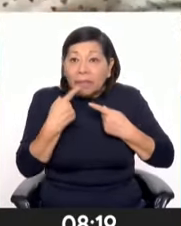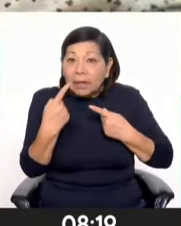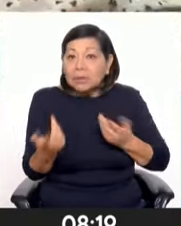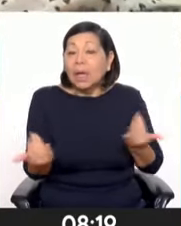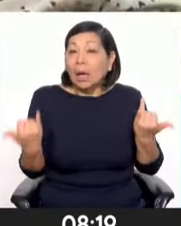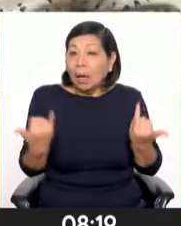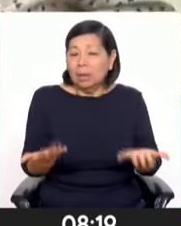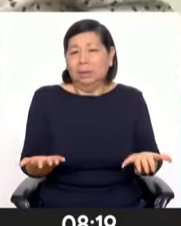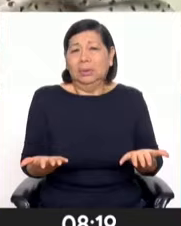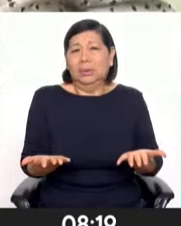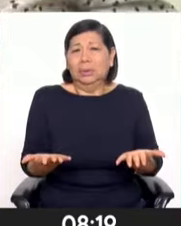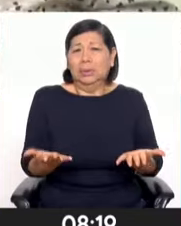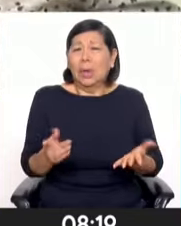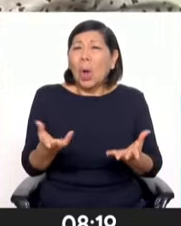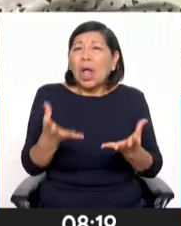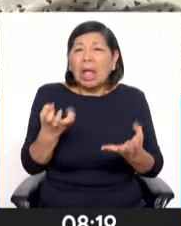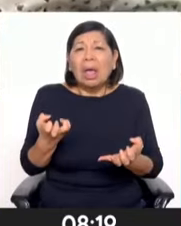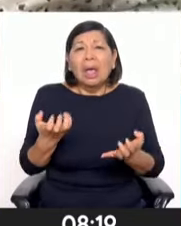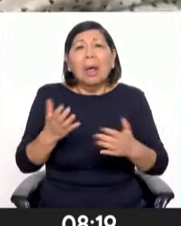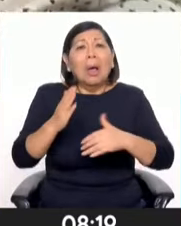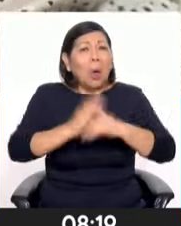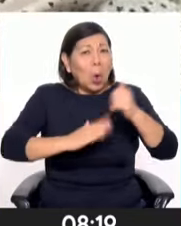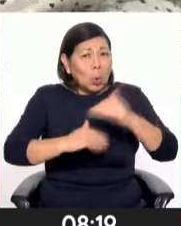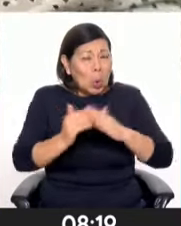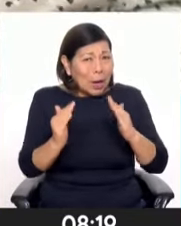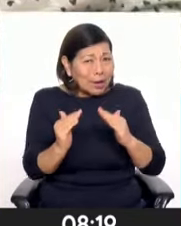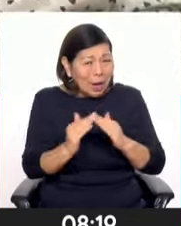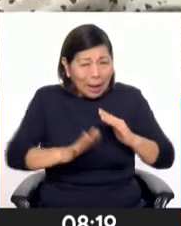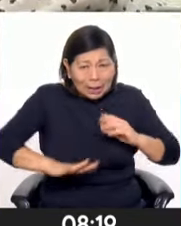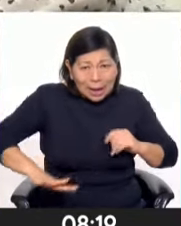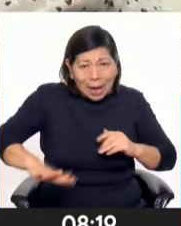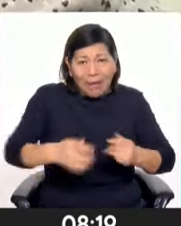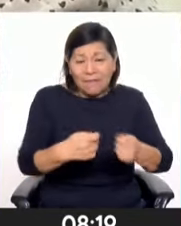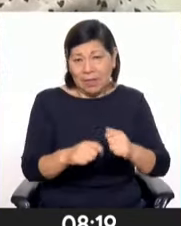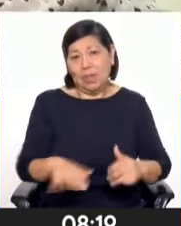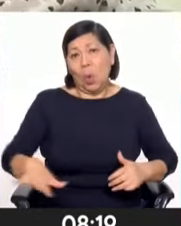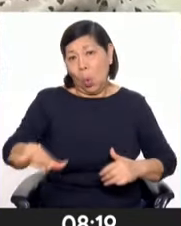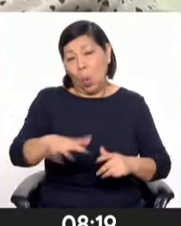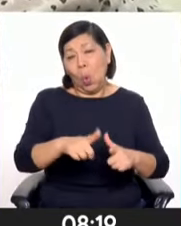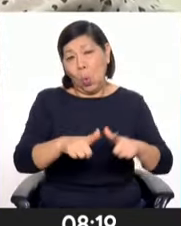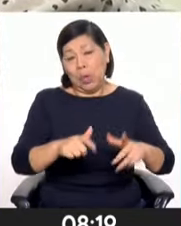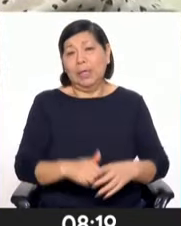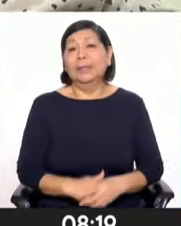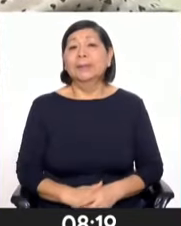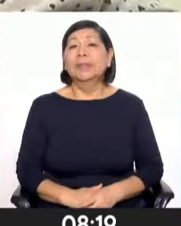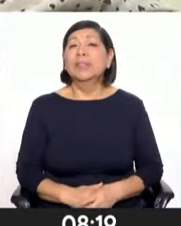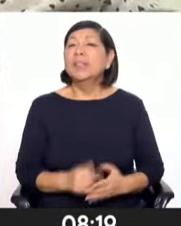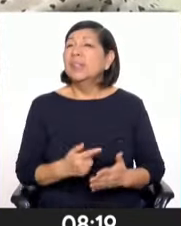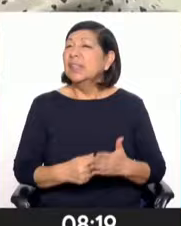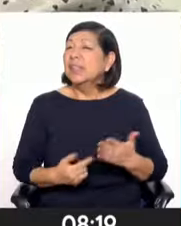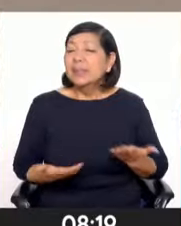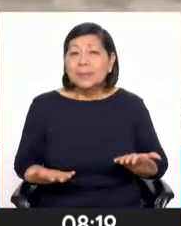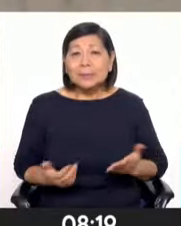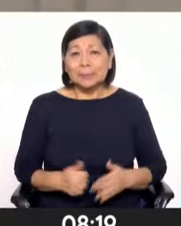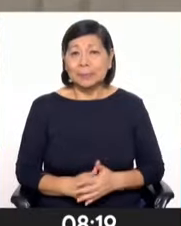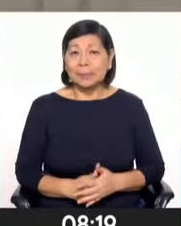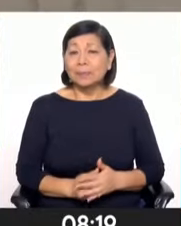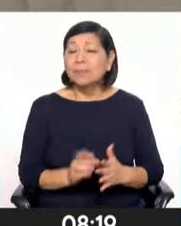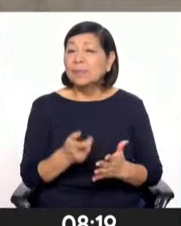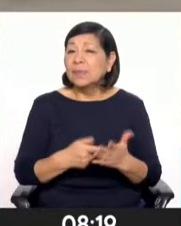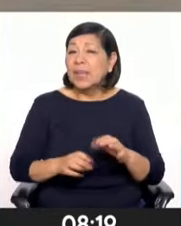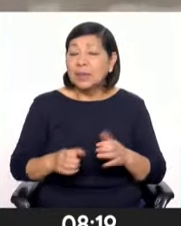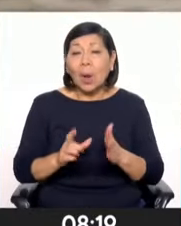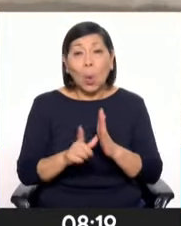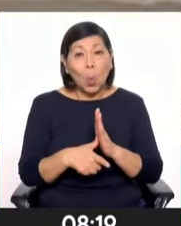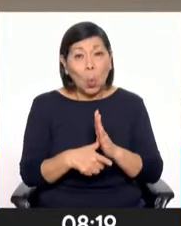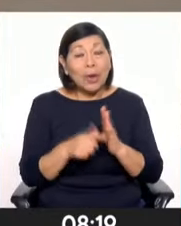frente a este genocidio cultural que se está dando actualmente en Ocucaje. ¿Y qué acciones se han tomado